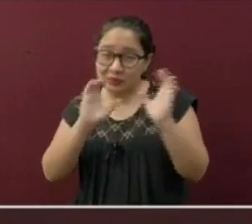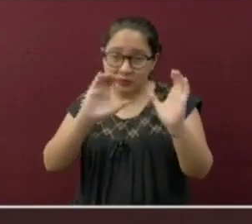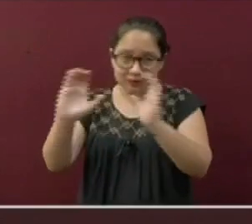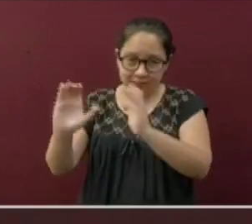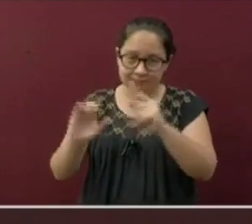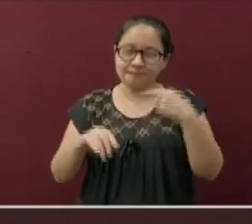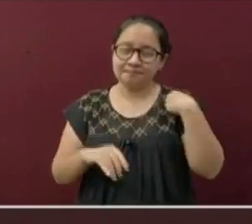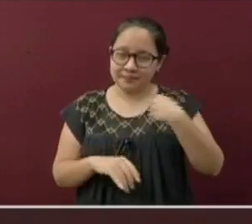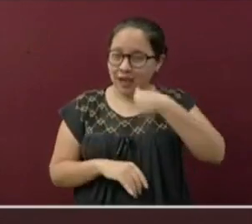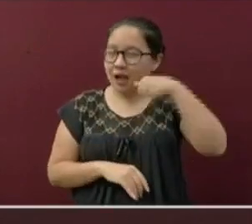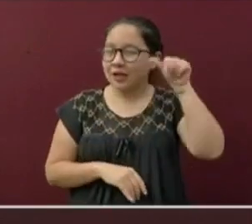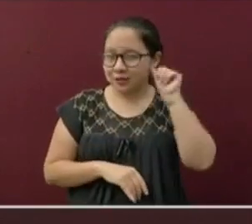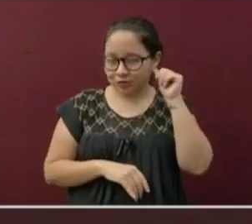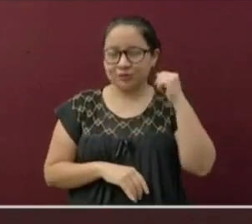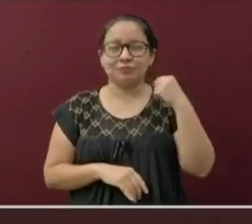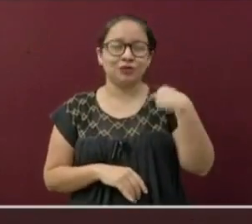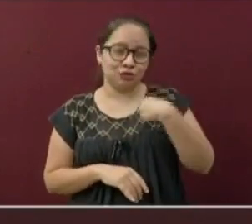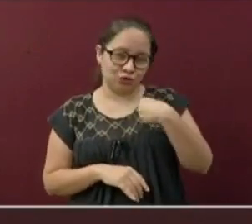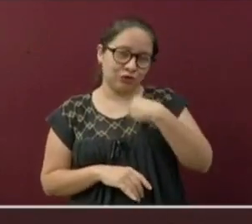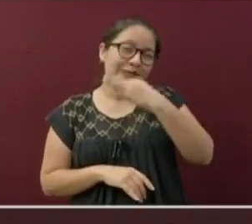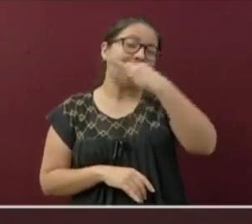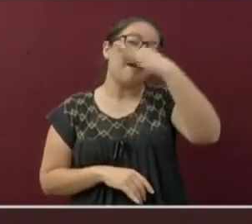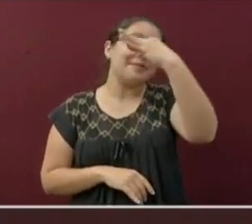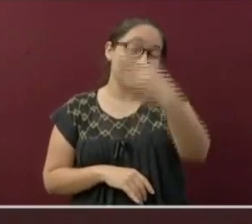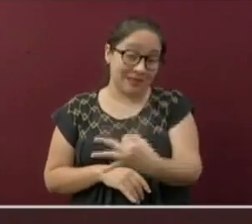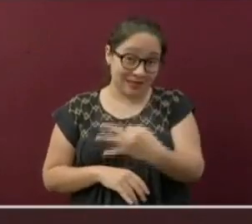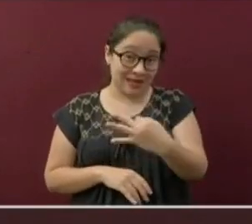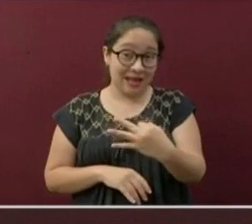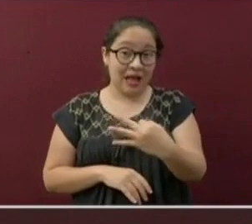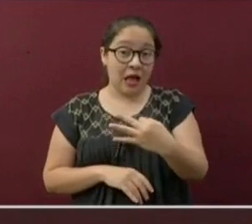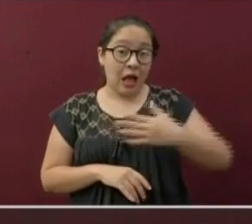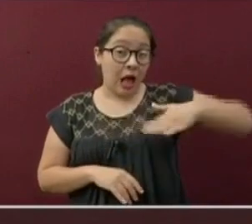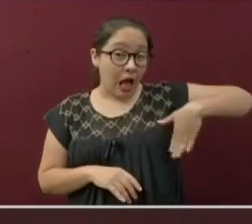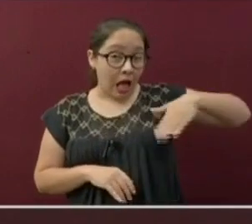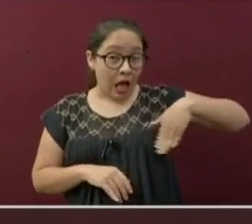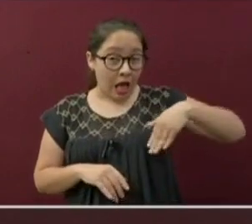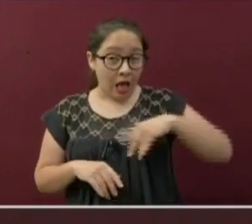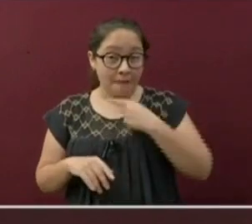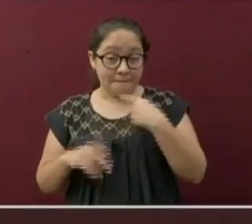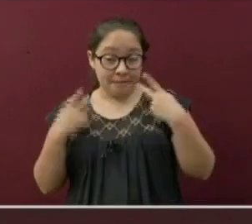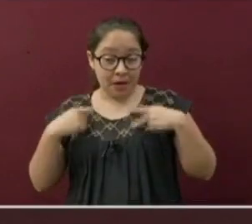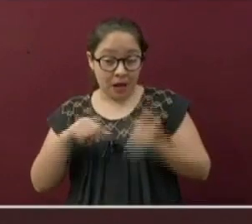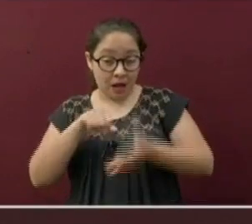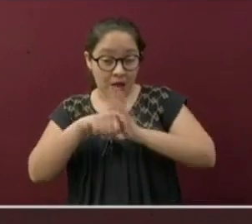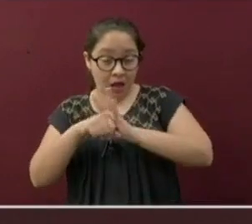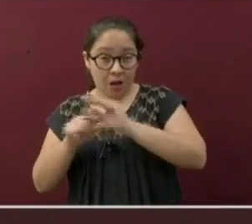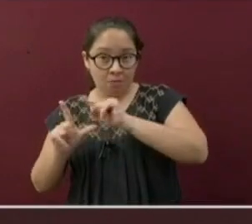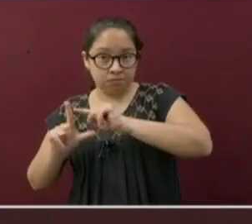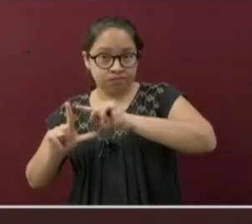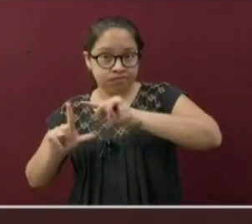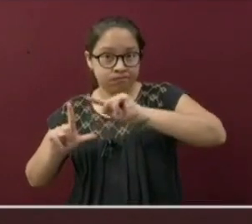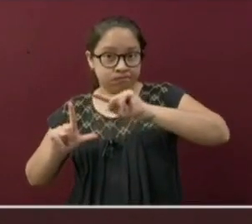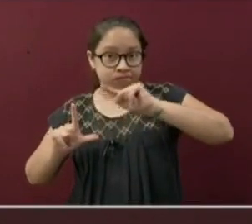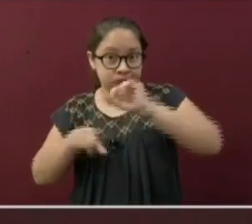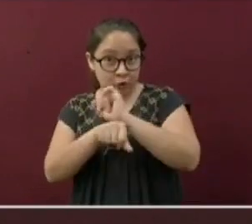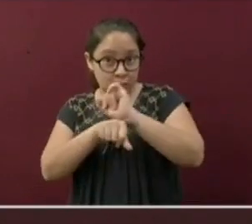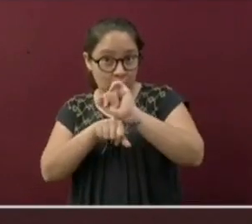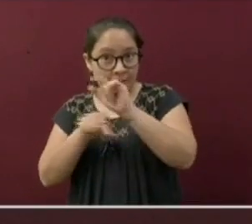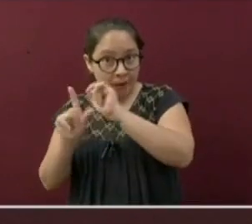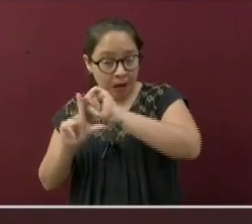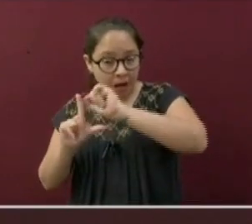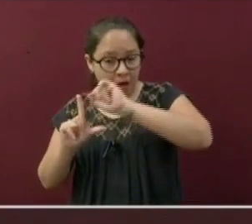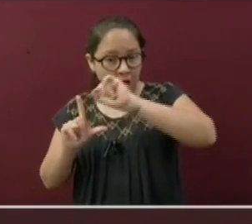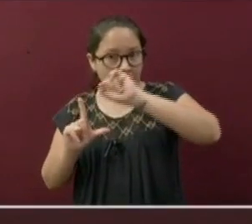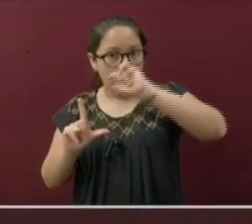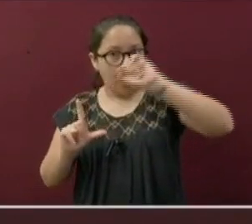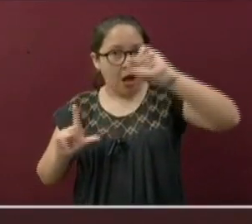ayer precisamente les comentaba que se están incrementando los nuevos contagios. Y eso es precisamente